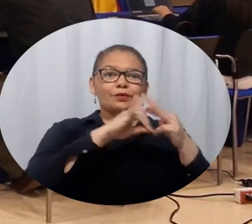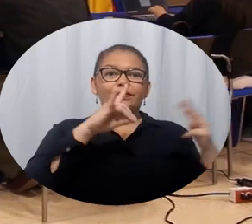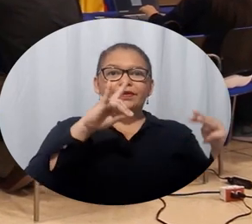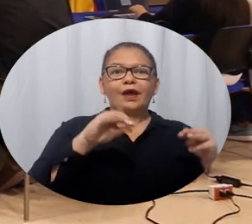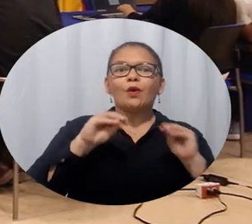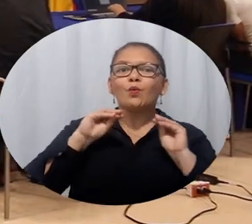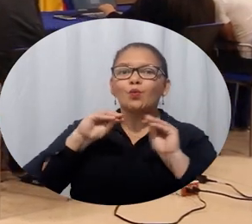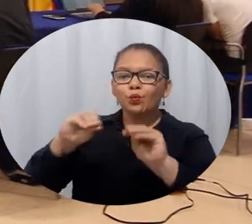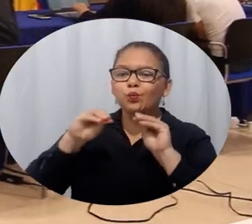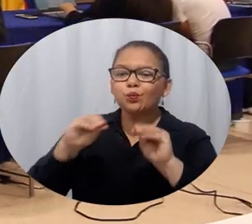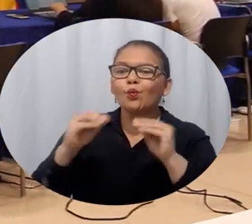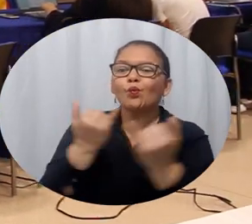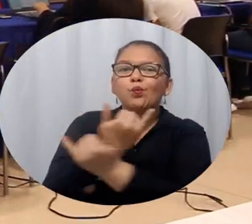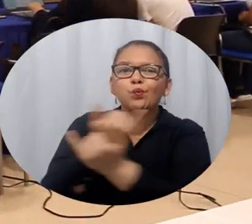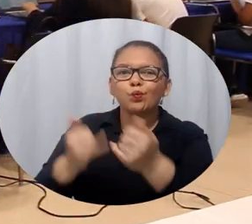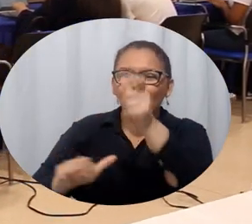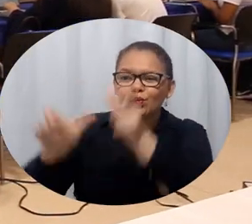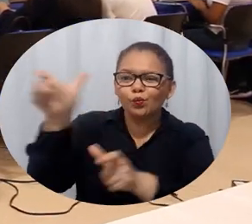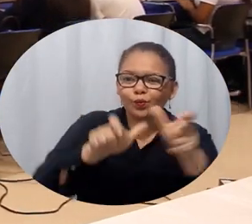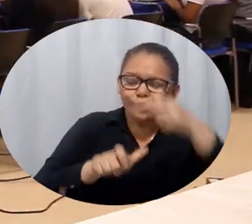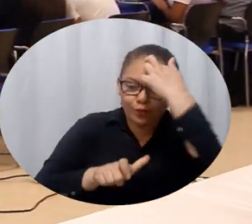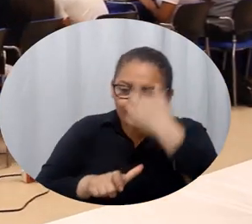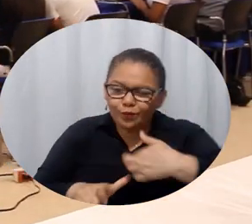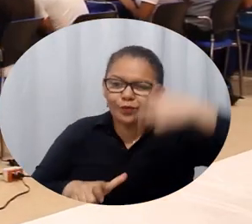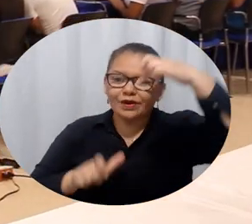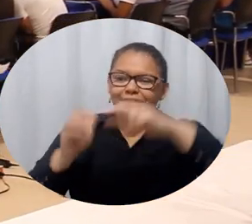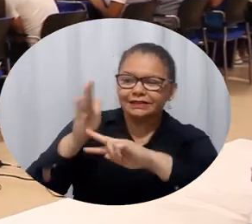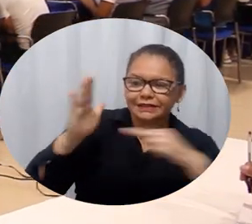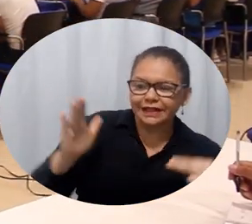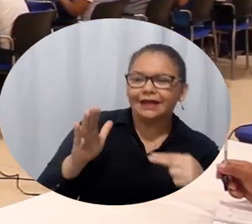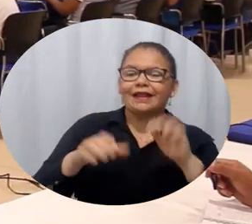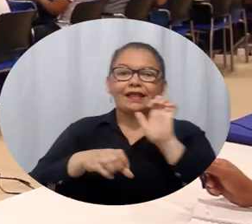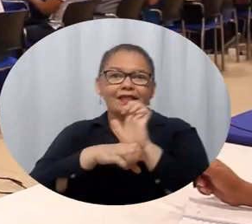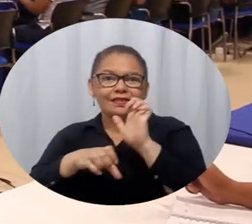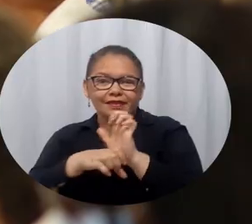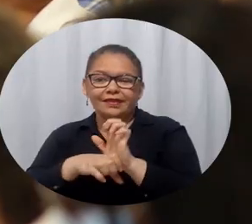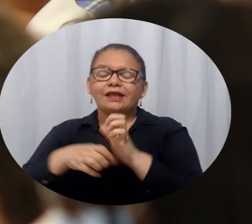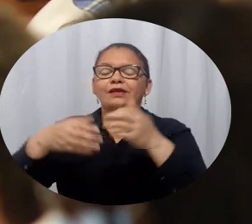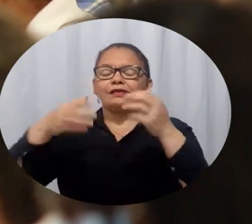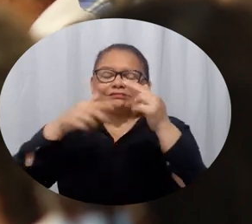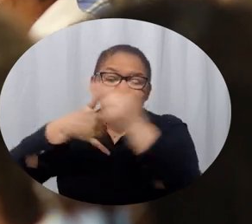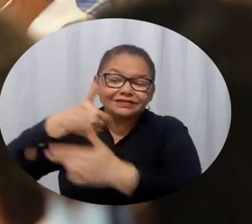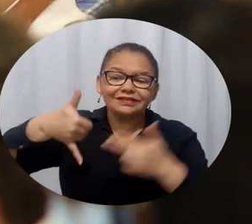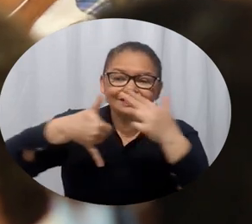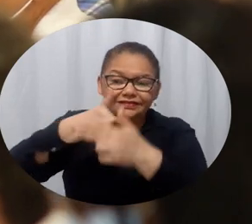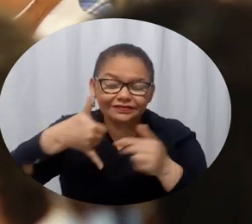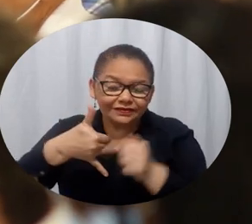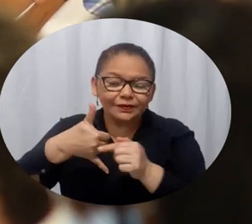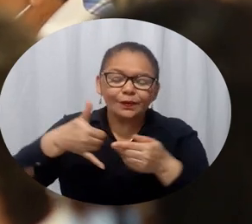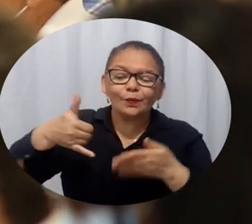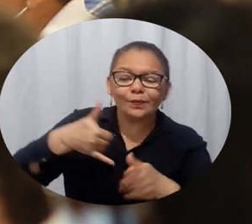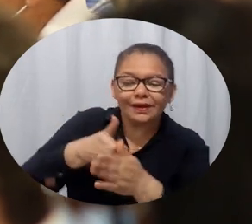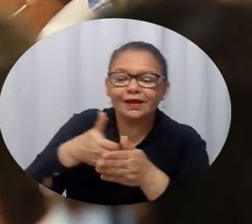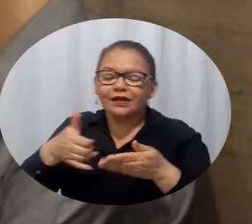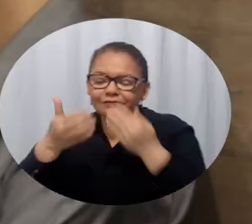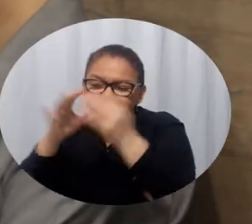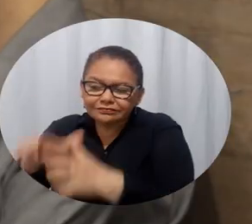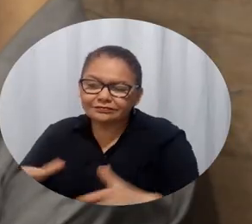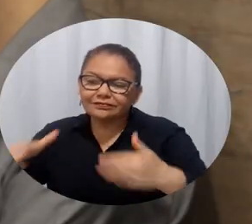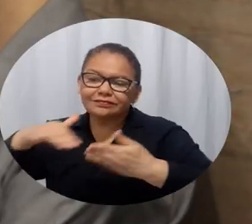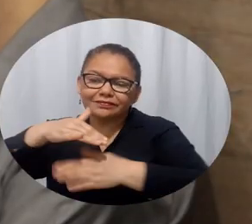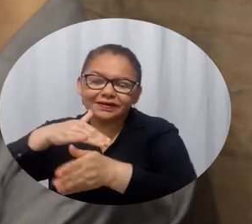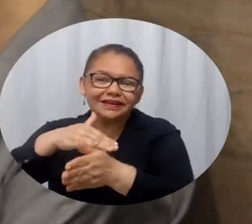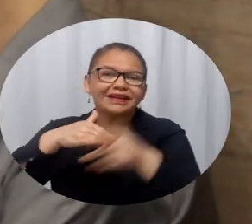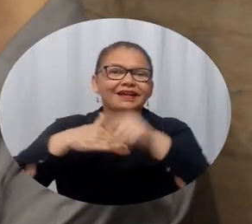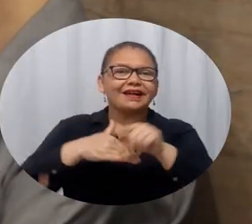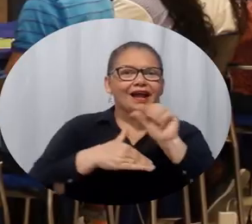La Universidad del Magdalena desarrolló una jornada de transferencia de conocimientos a profesionales y técnicos de la Autoridad Nacional de Acuicultura y